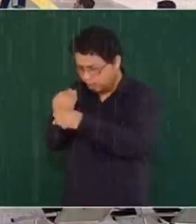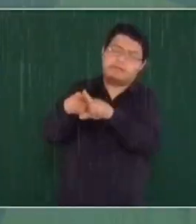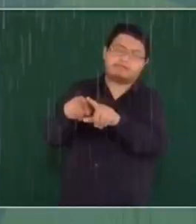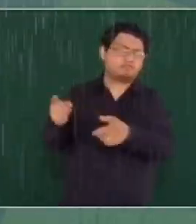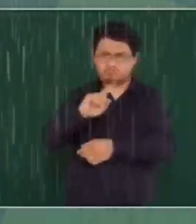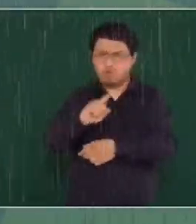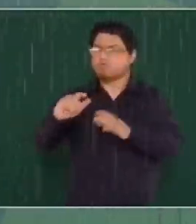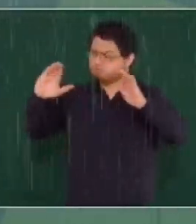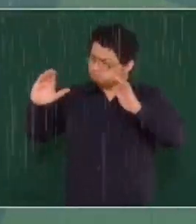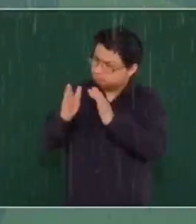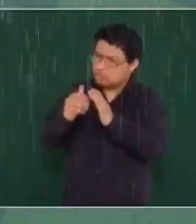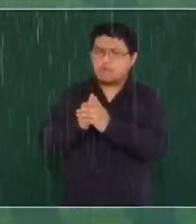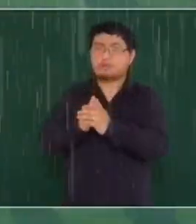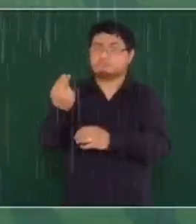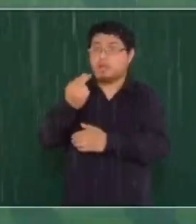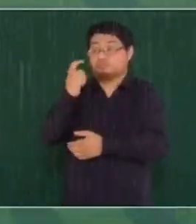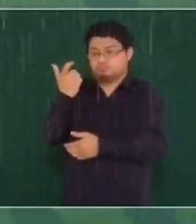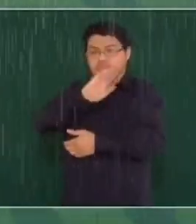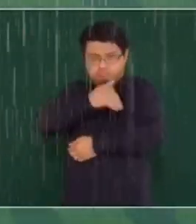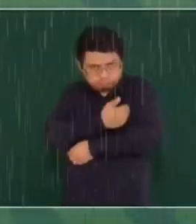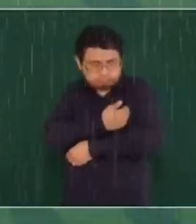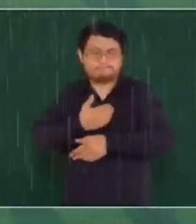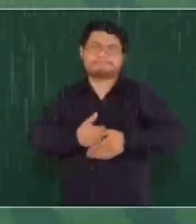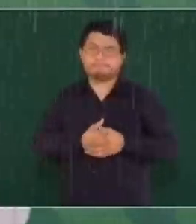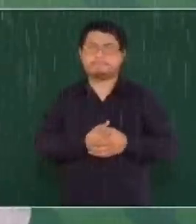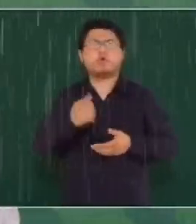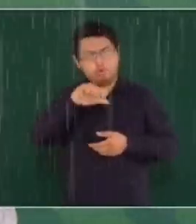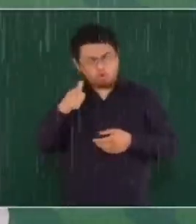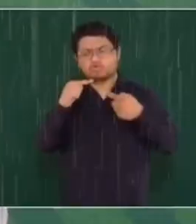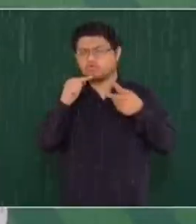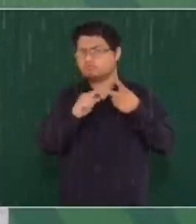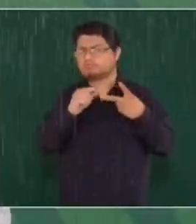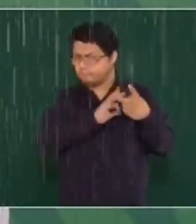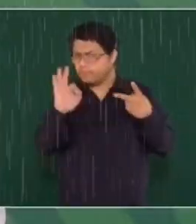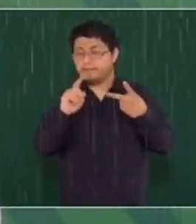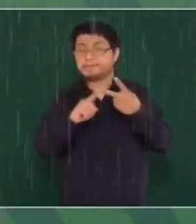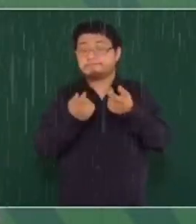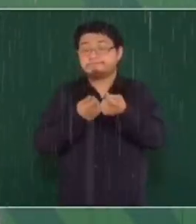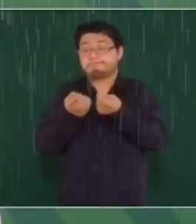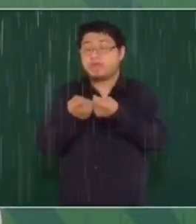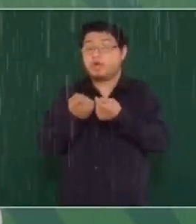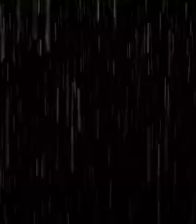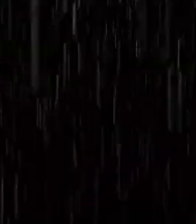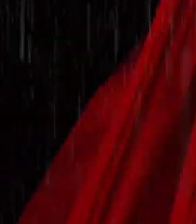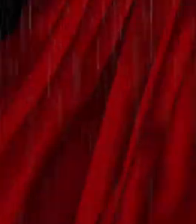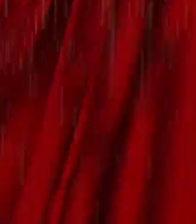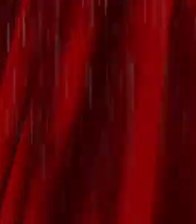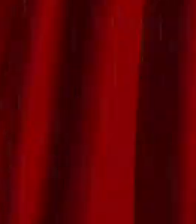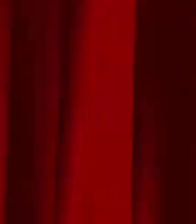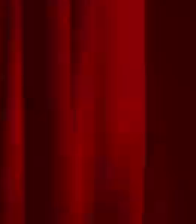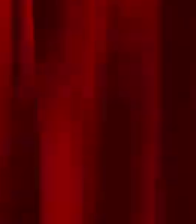presupuesto, que haya ahorros. Y lo otro que se puede, que nos importa mucho, es controlar la compra del voto.